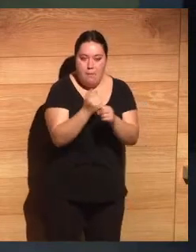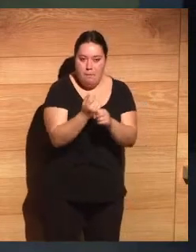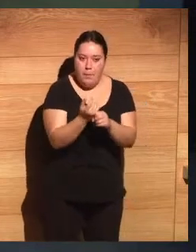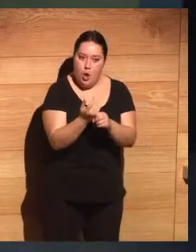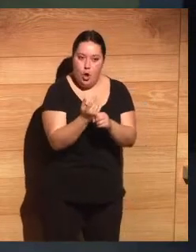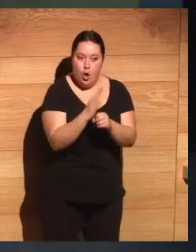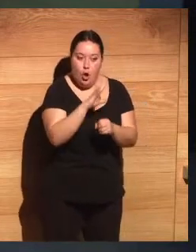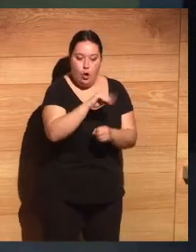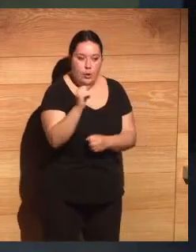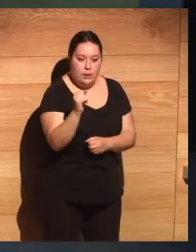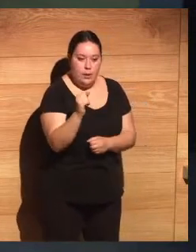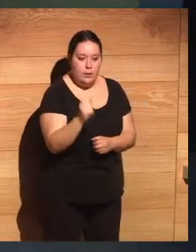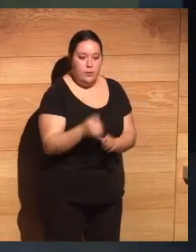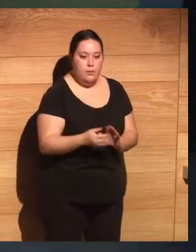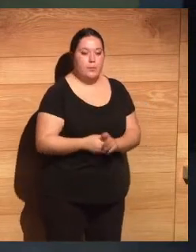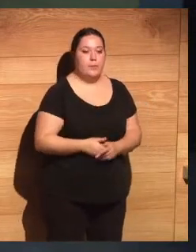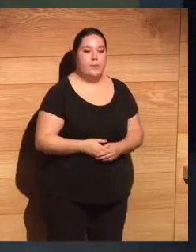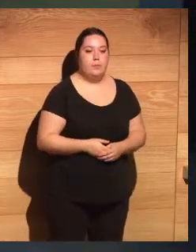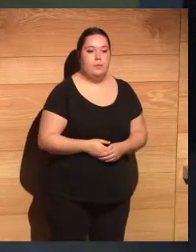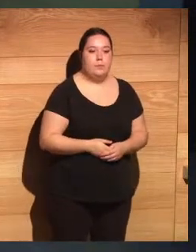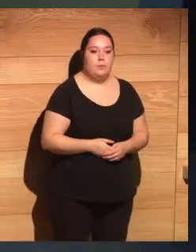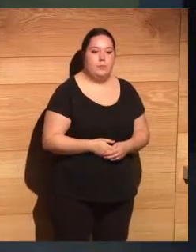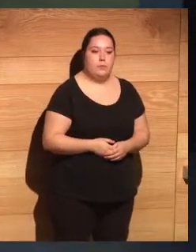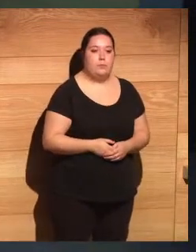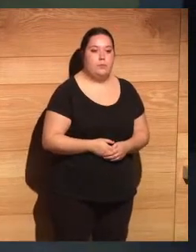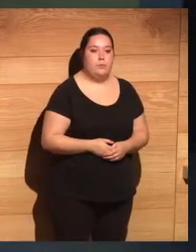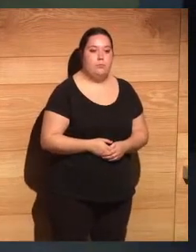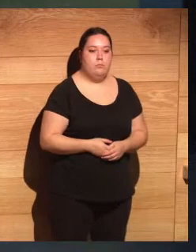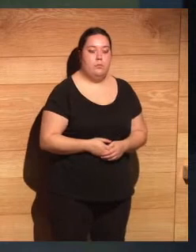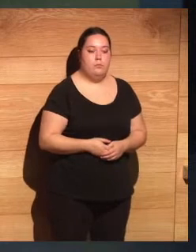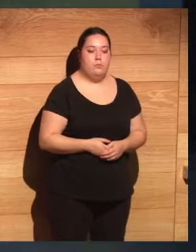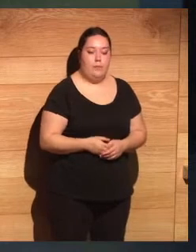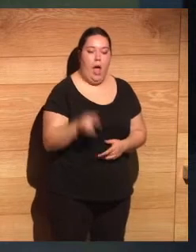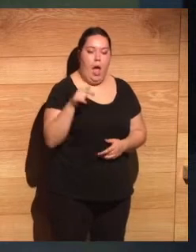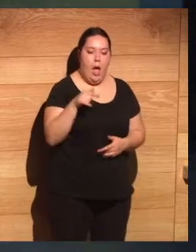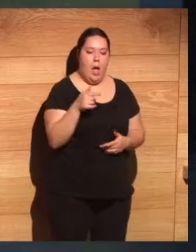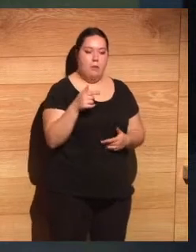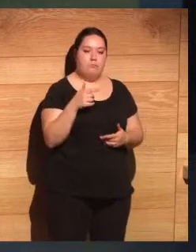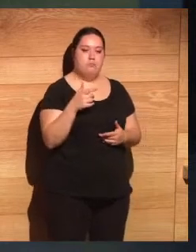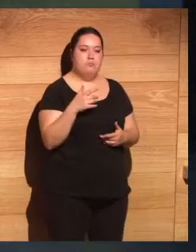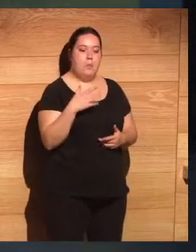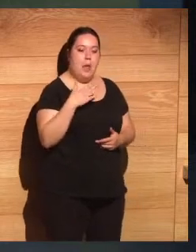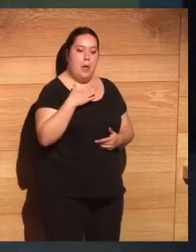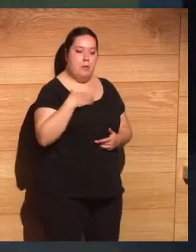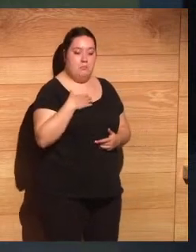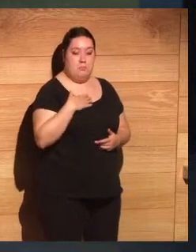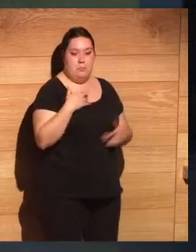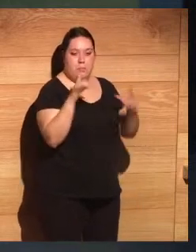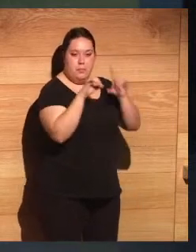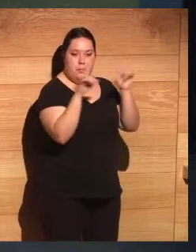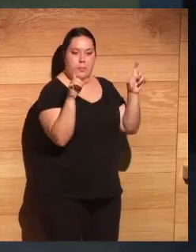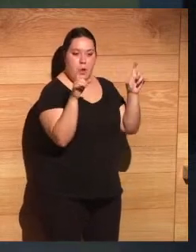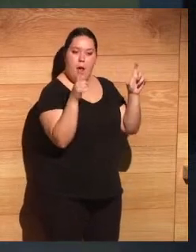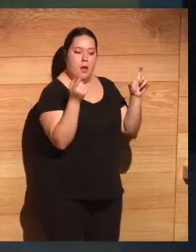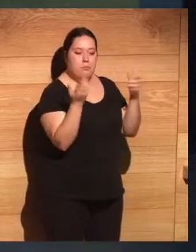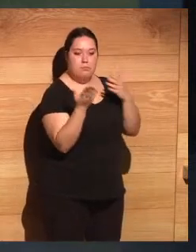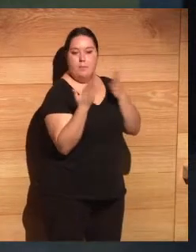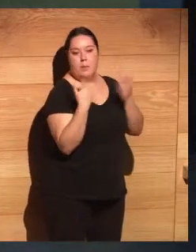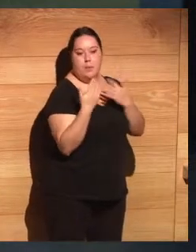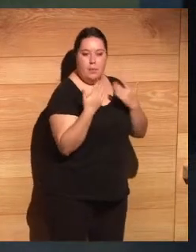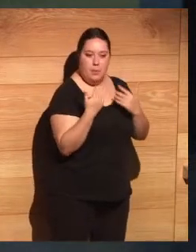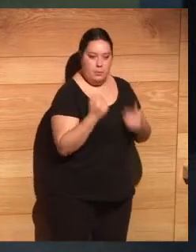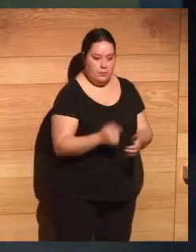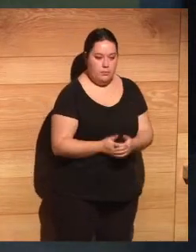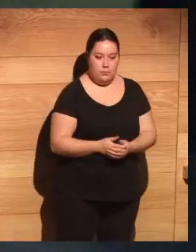forma humanoide. ¿Dónde termina, dónde empieza? Pues todo eso lo abordamos en Cibercotizante, en fin, hay todo un reto, un reto que también